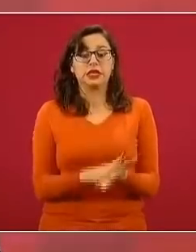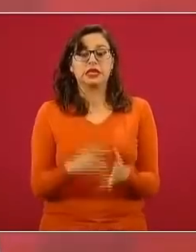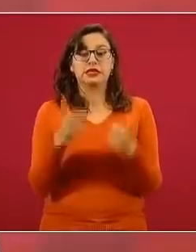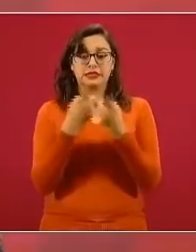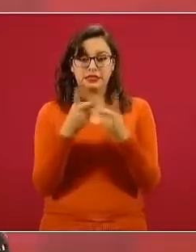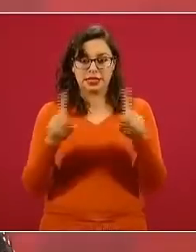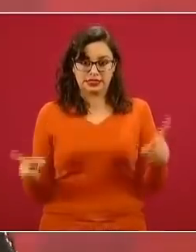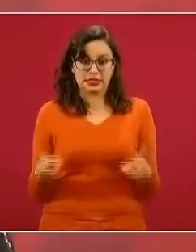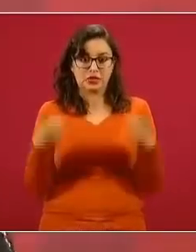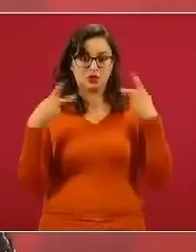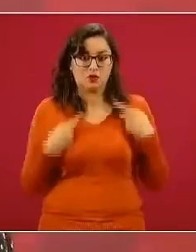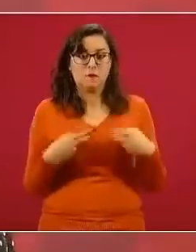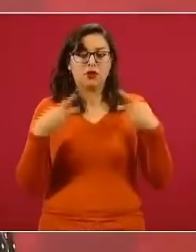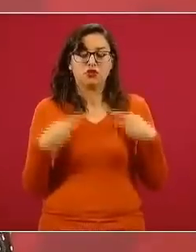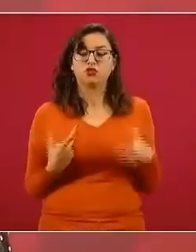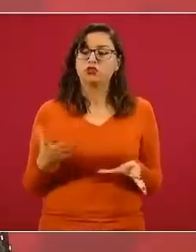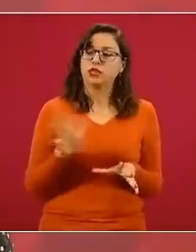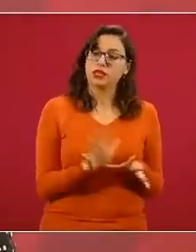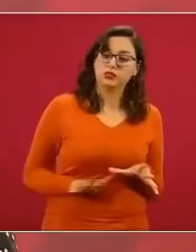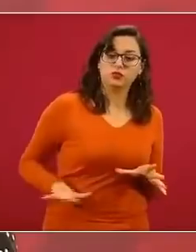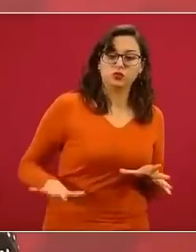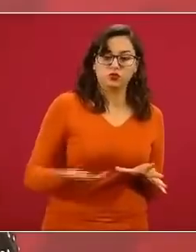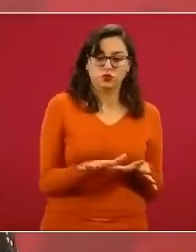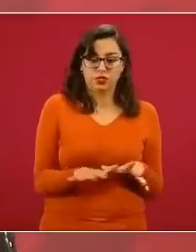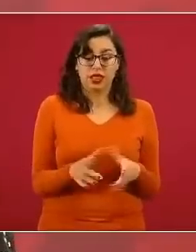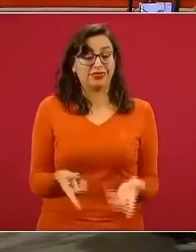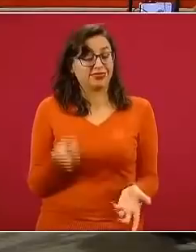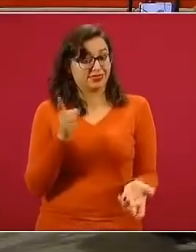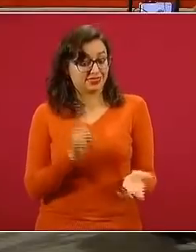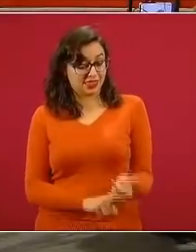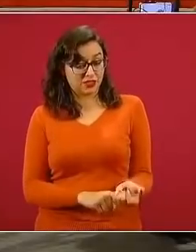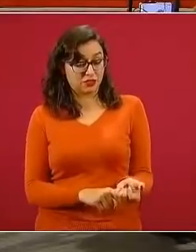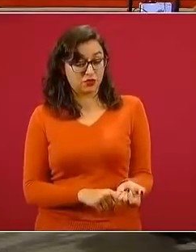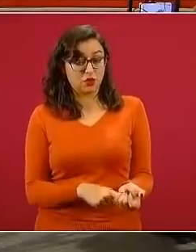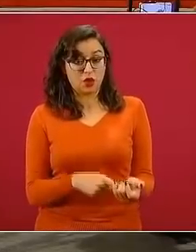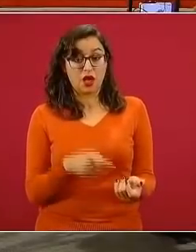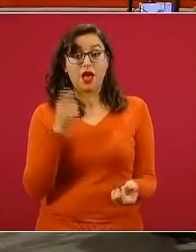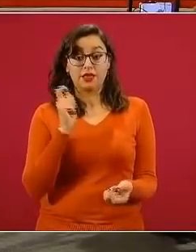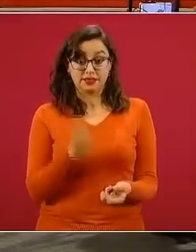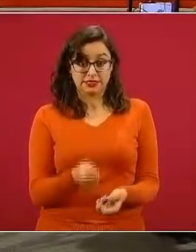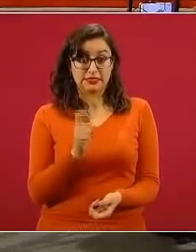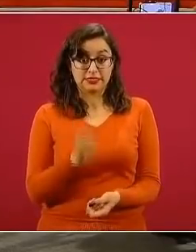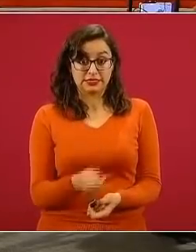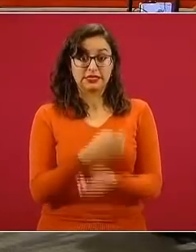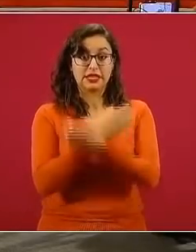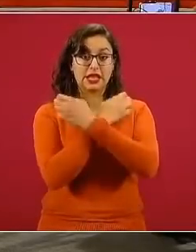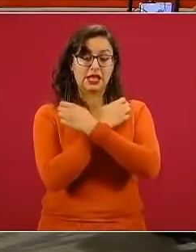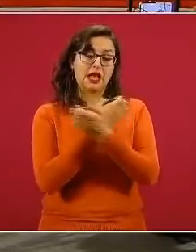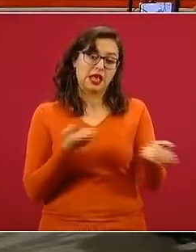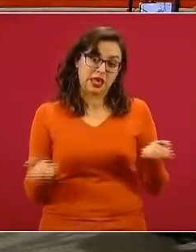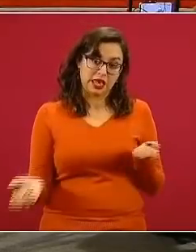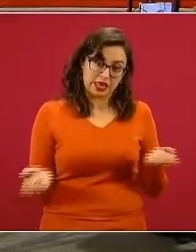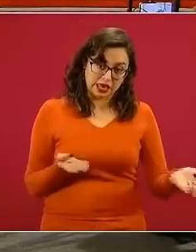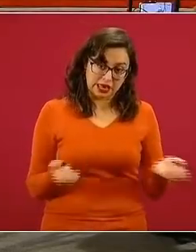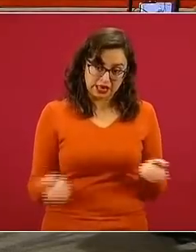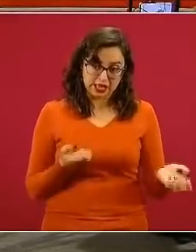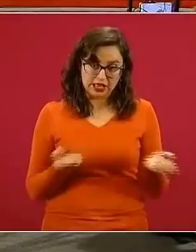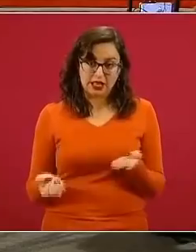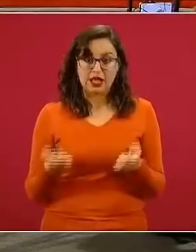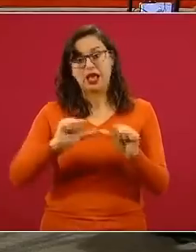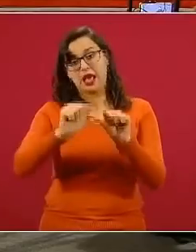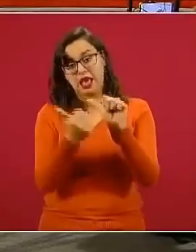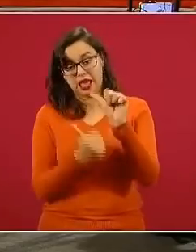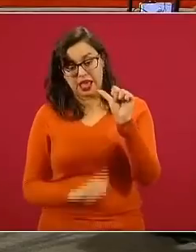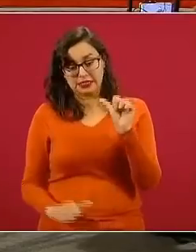personal y social. En esa área se encuentra también lo que es educación física, artes y educación